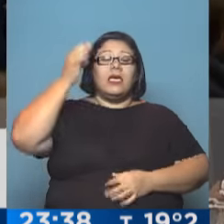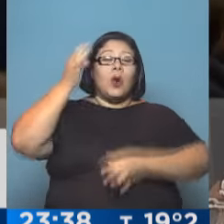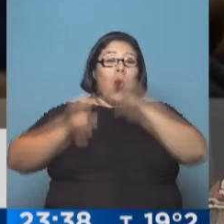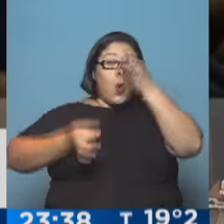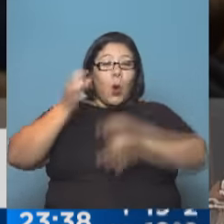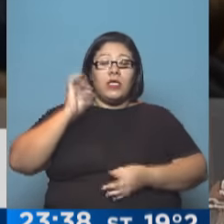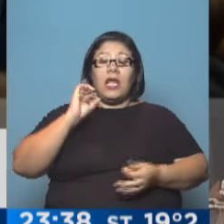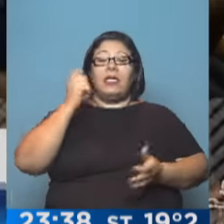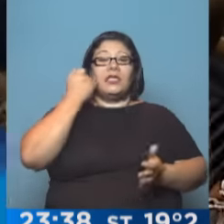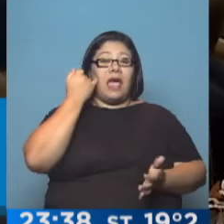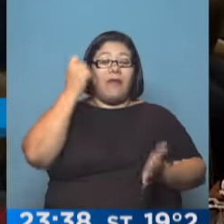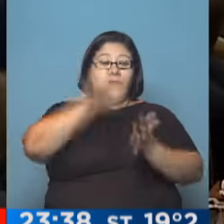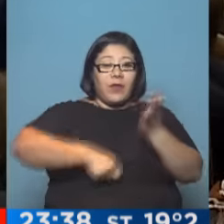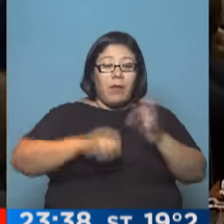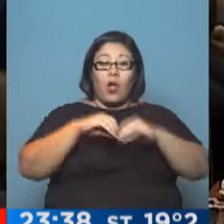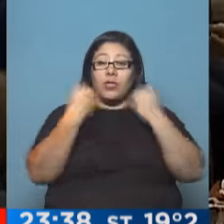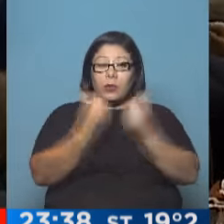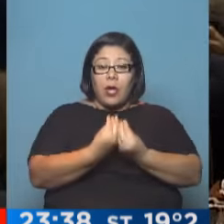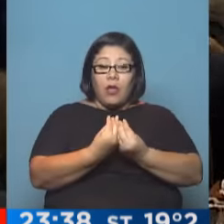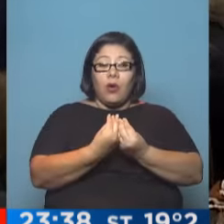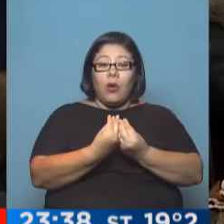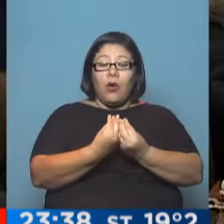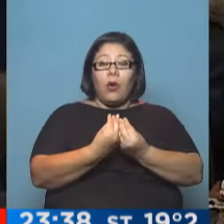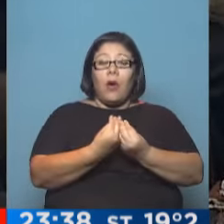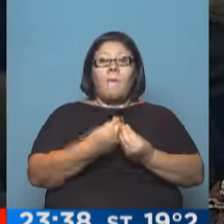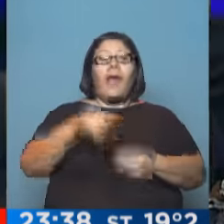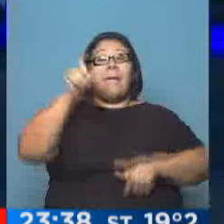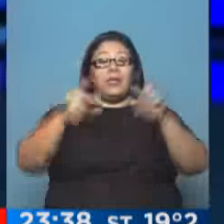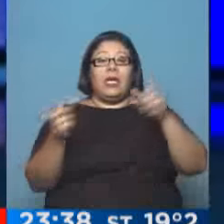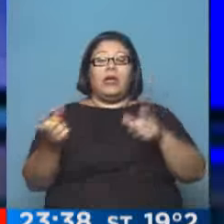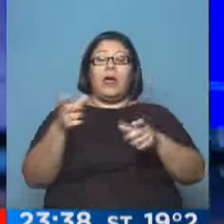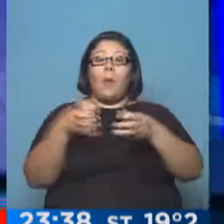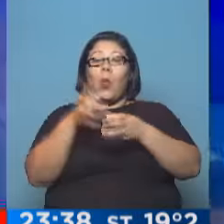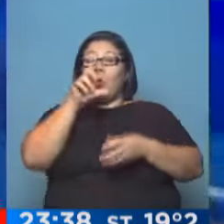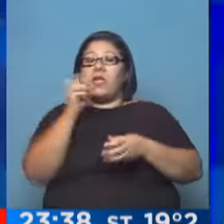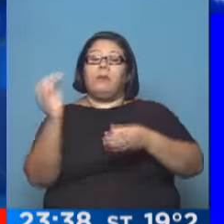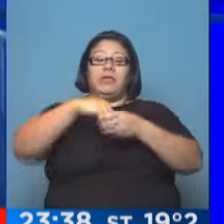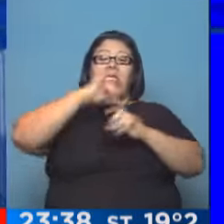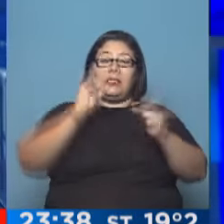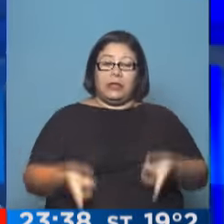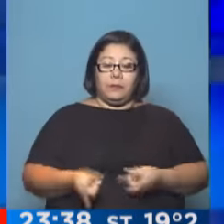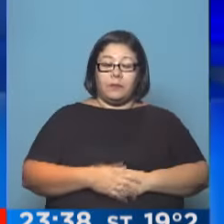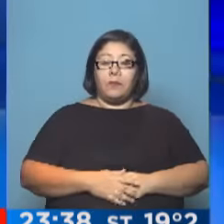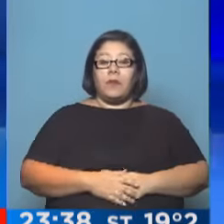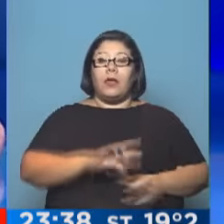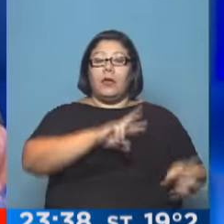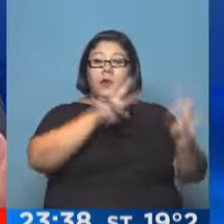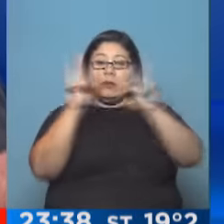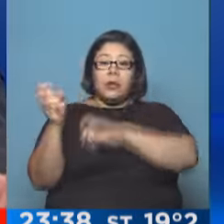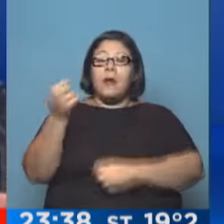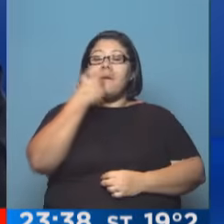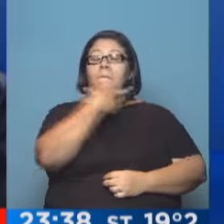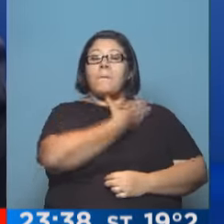El presidente de la Nación, Mauricio Macri,